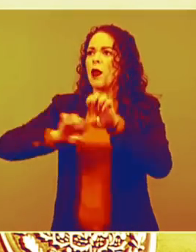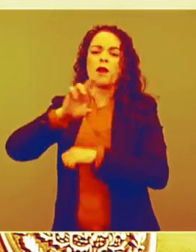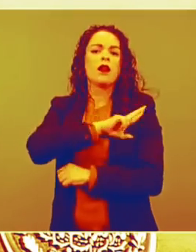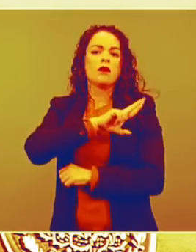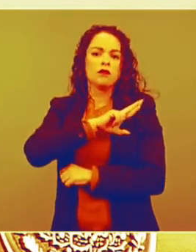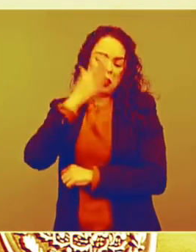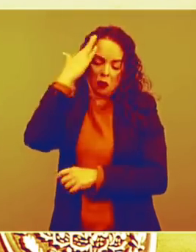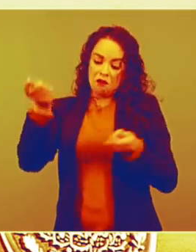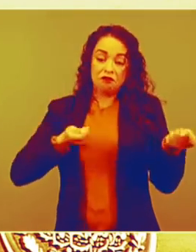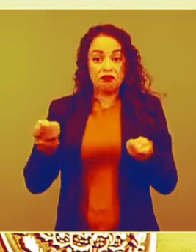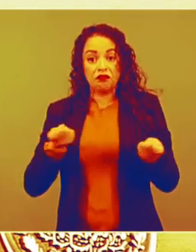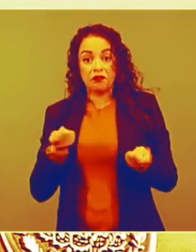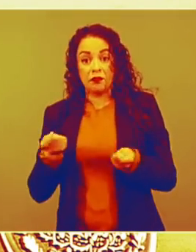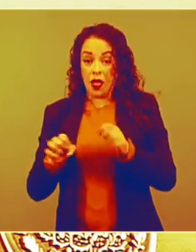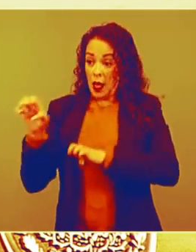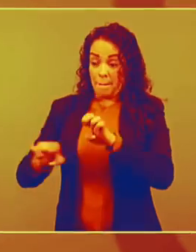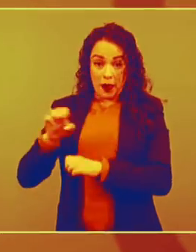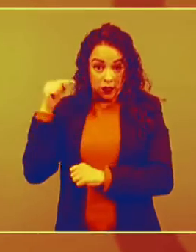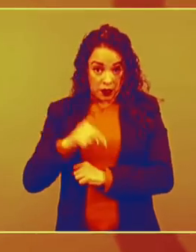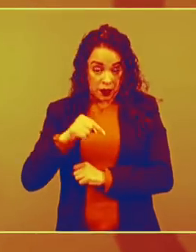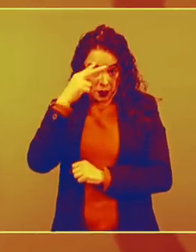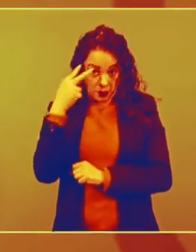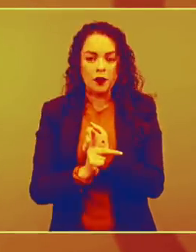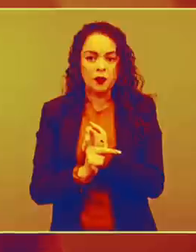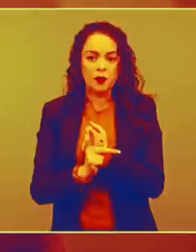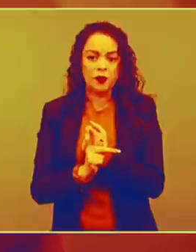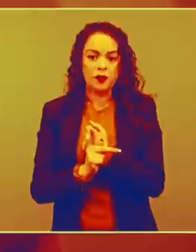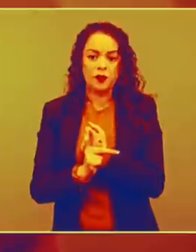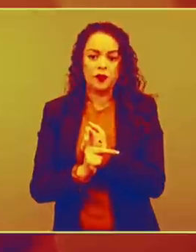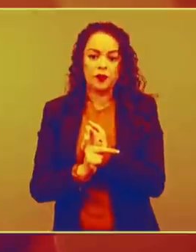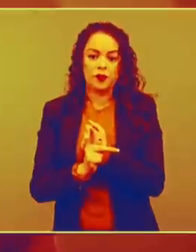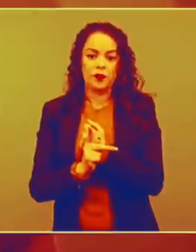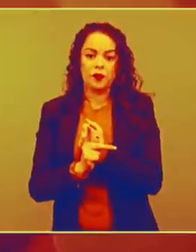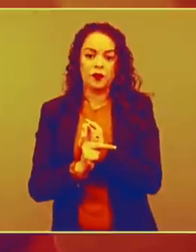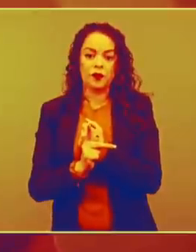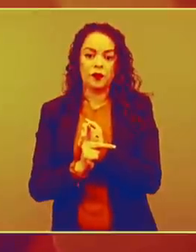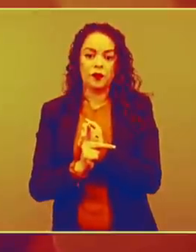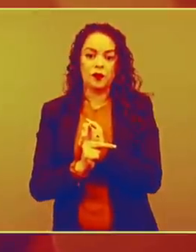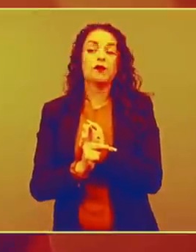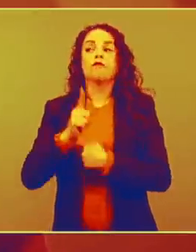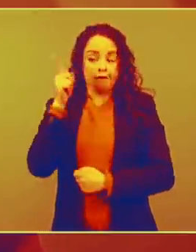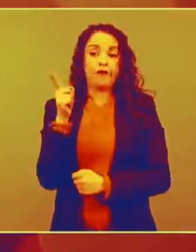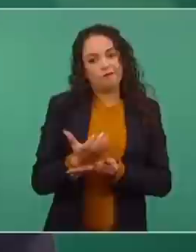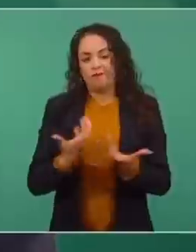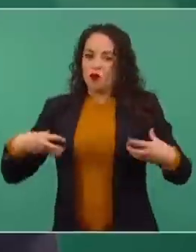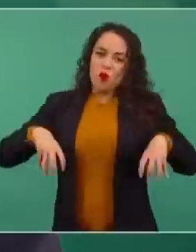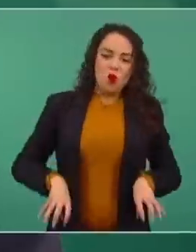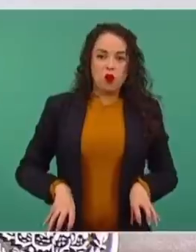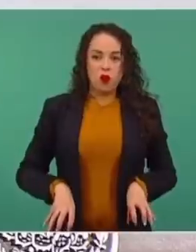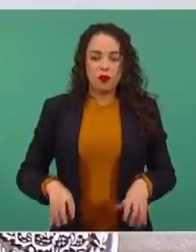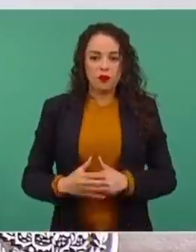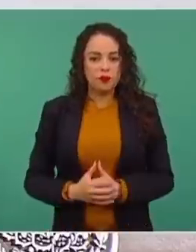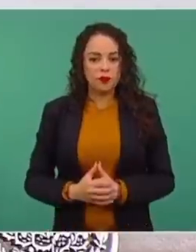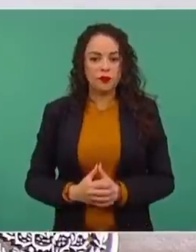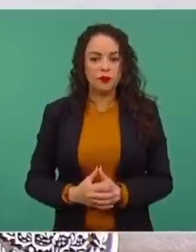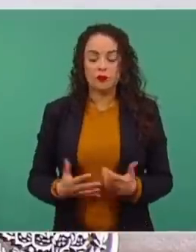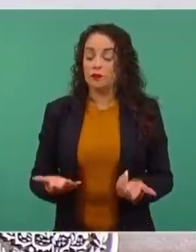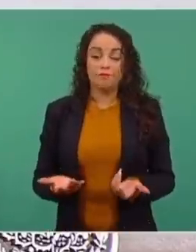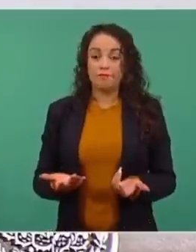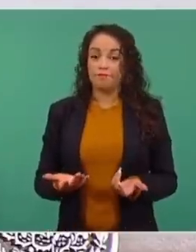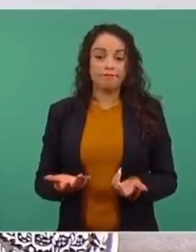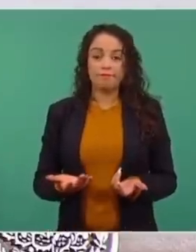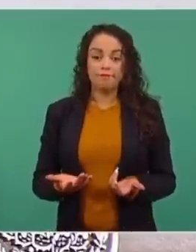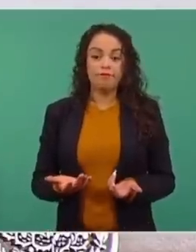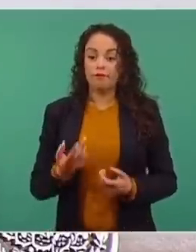empresas nacionales y extranjeras, que tienen propósito de lucro? Y no es,